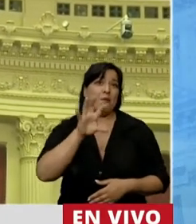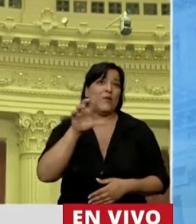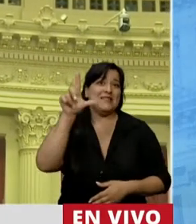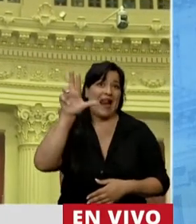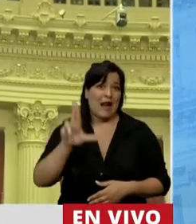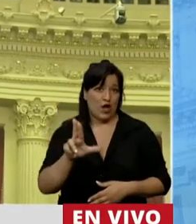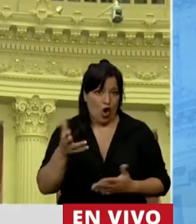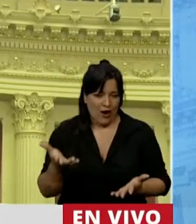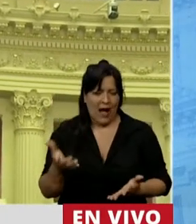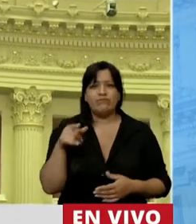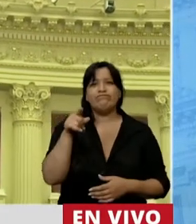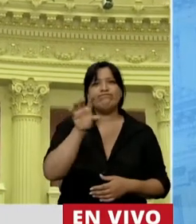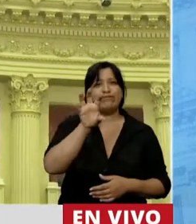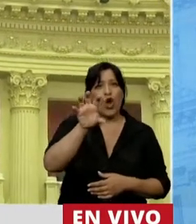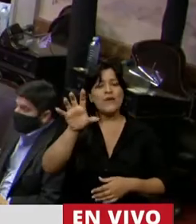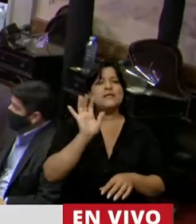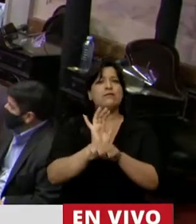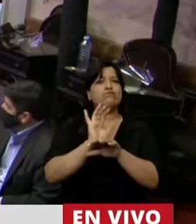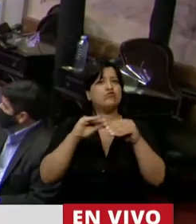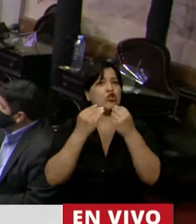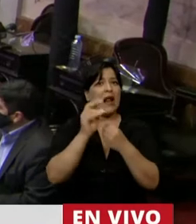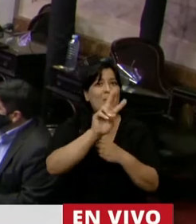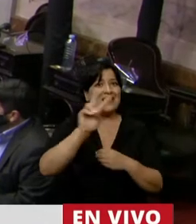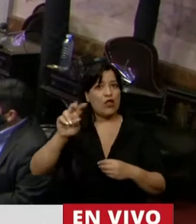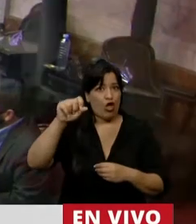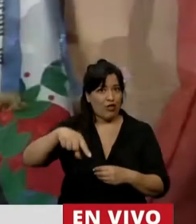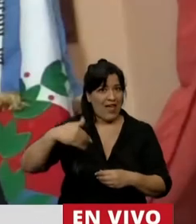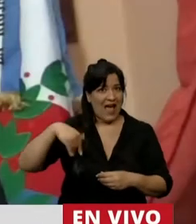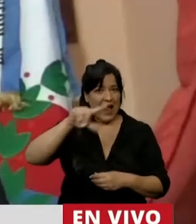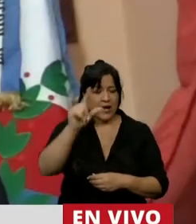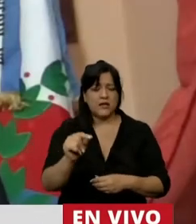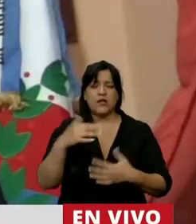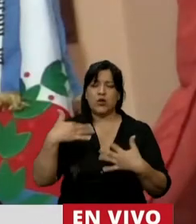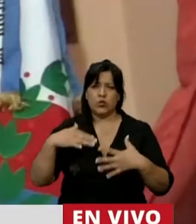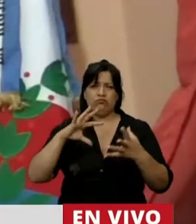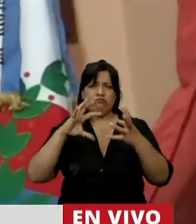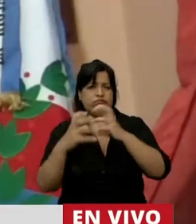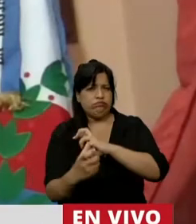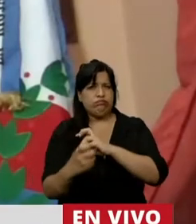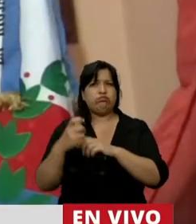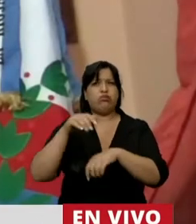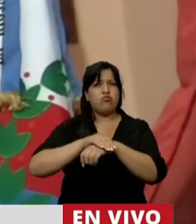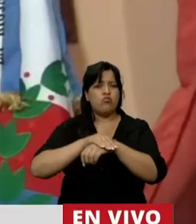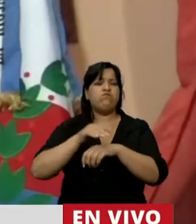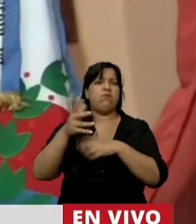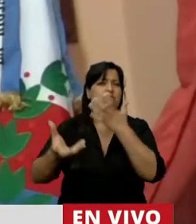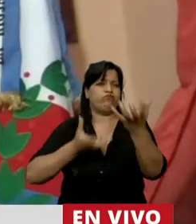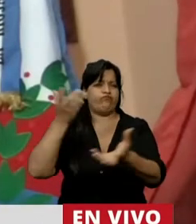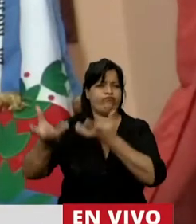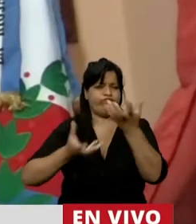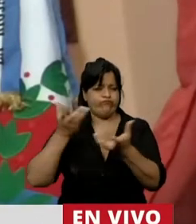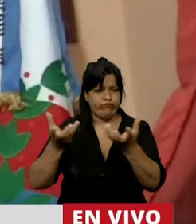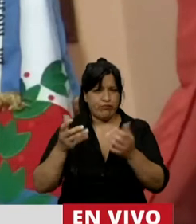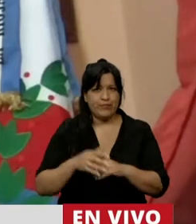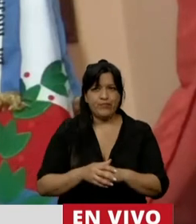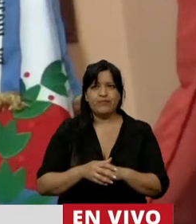es una de las 22 provincias argentinas que ha sido afectada por la ola de incendio, ¿no? Y